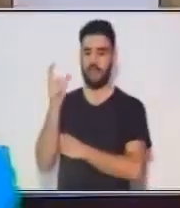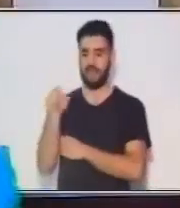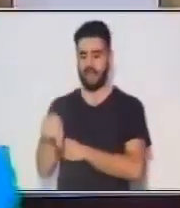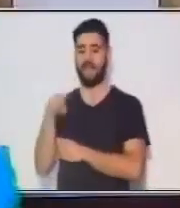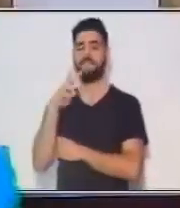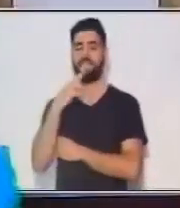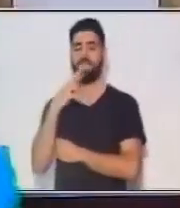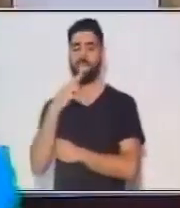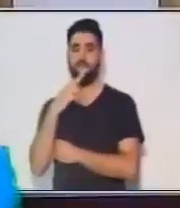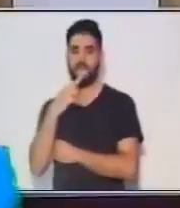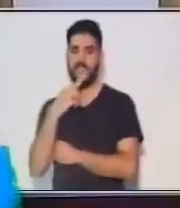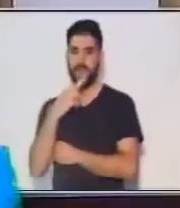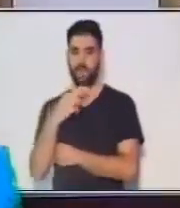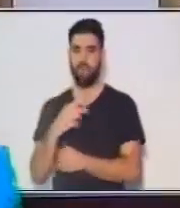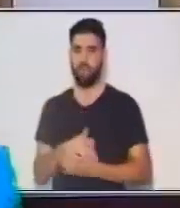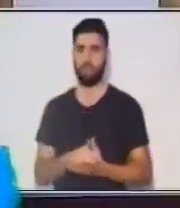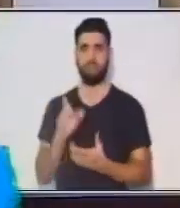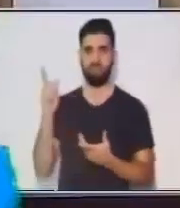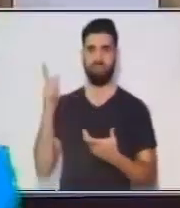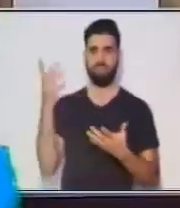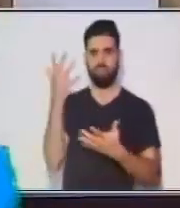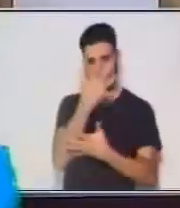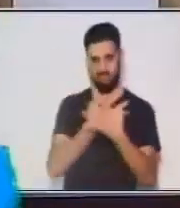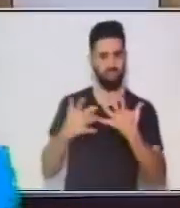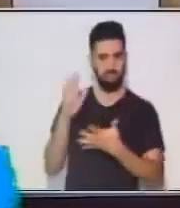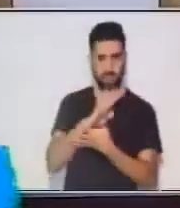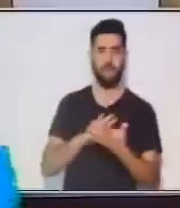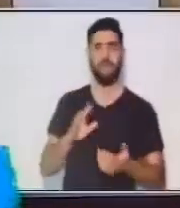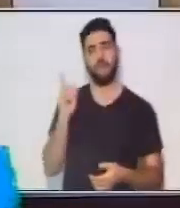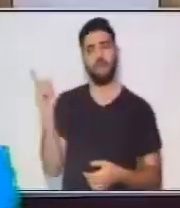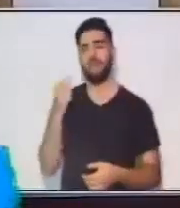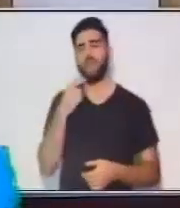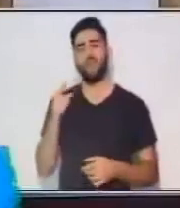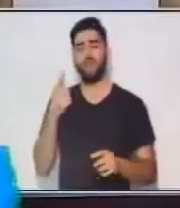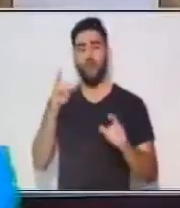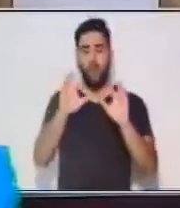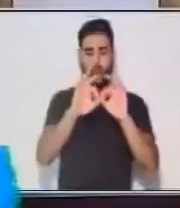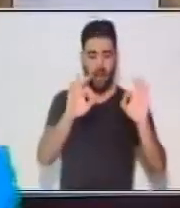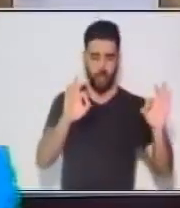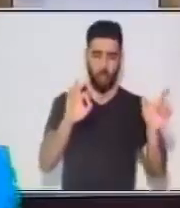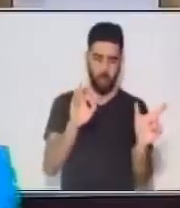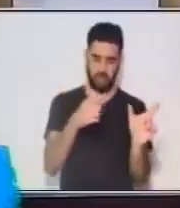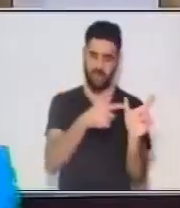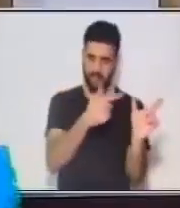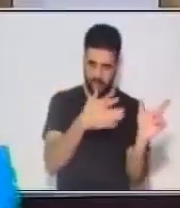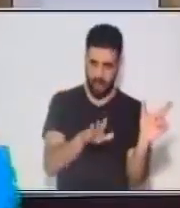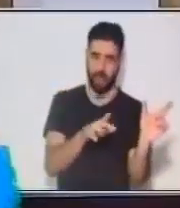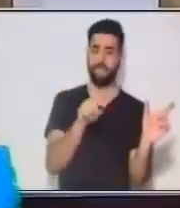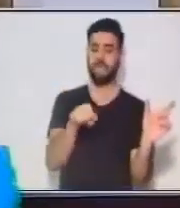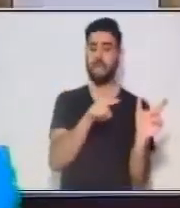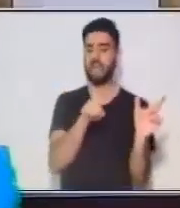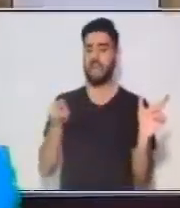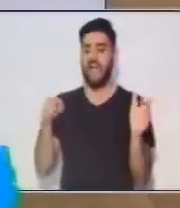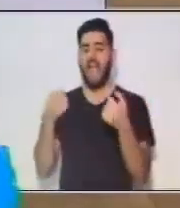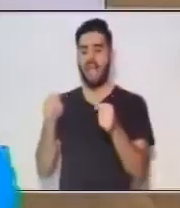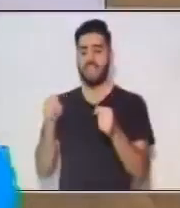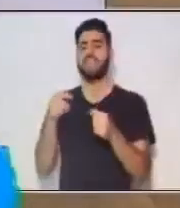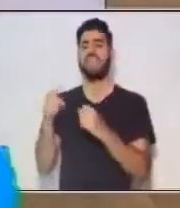núcleo. Recordemos que el verbo es la acción que realiza el sujeto.